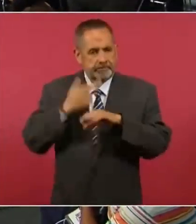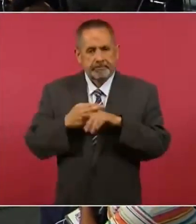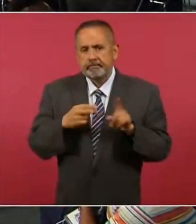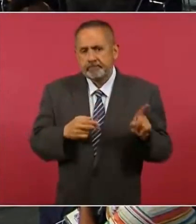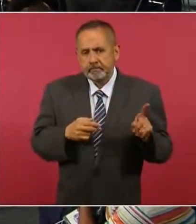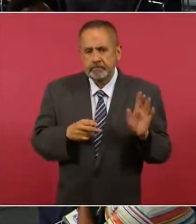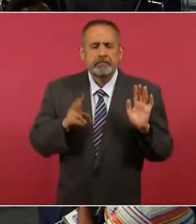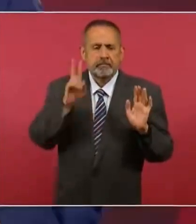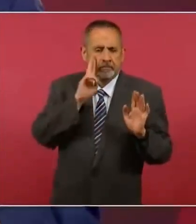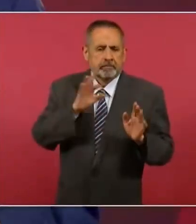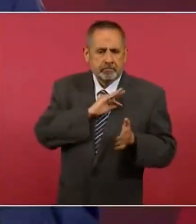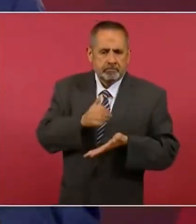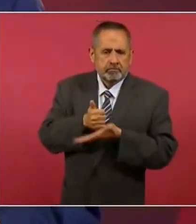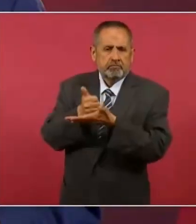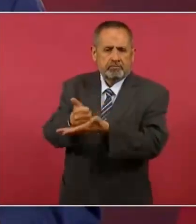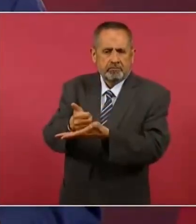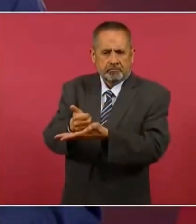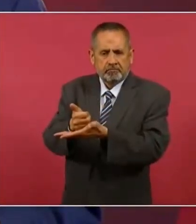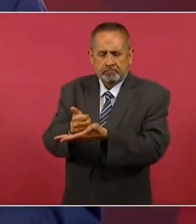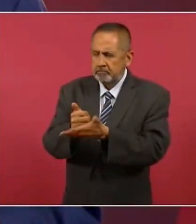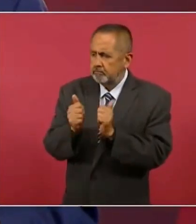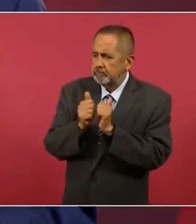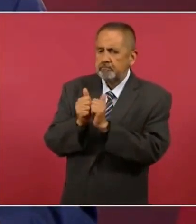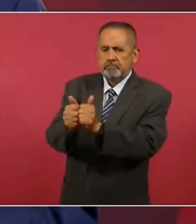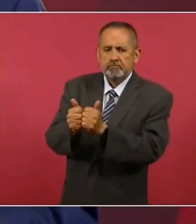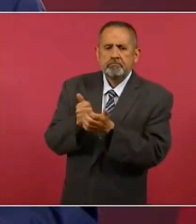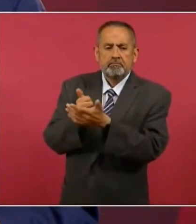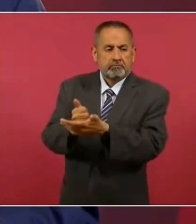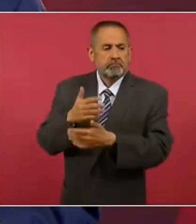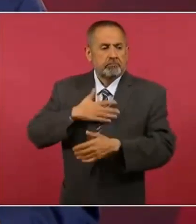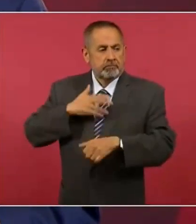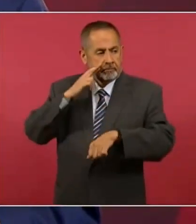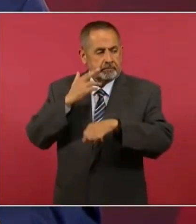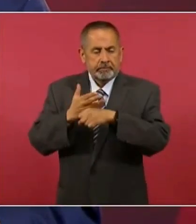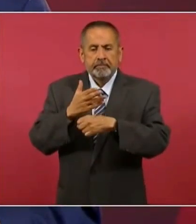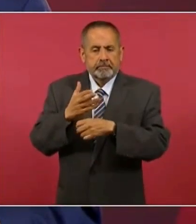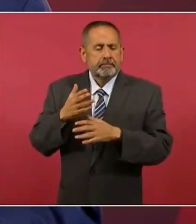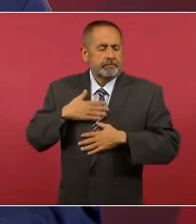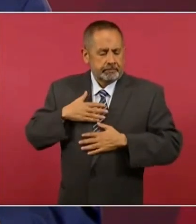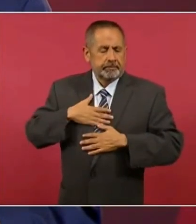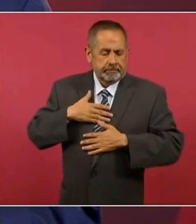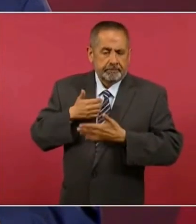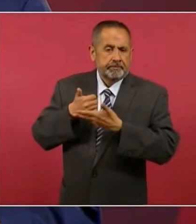sí podemos ayudar, es nuestra obligación ayudar.